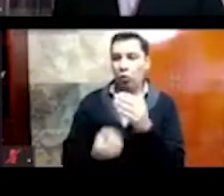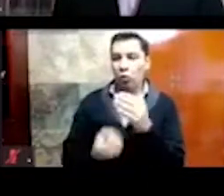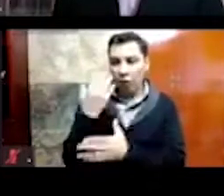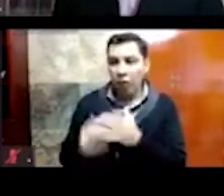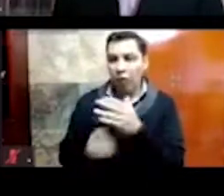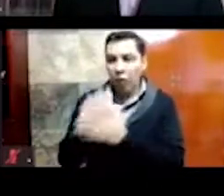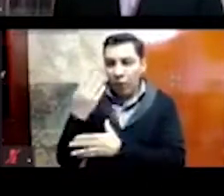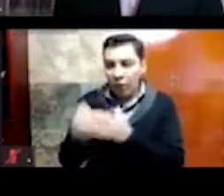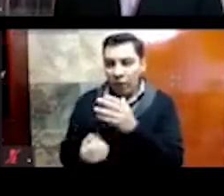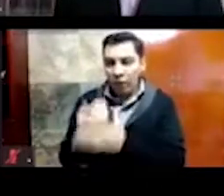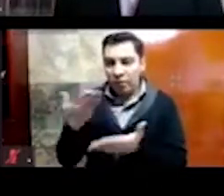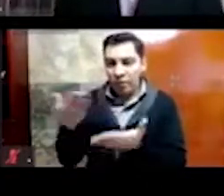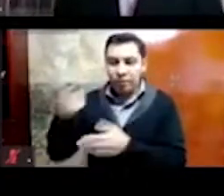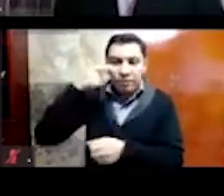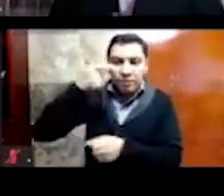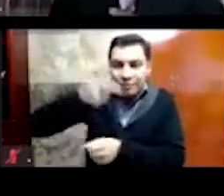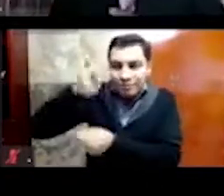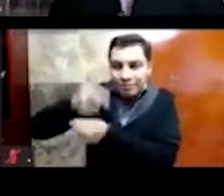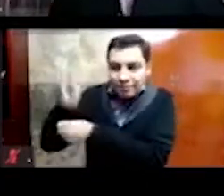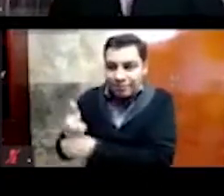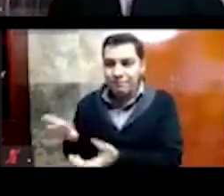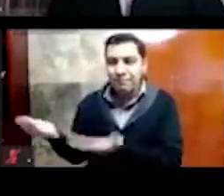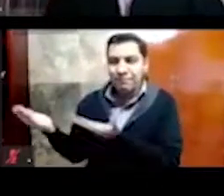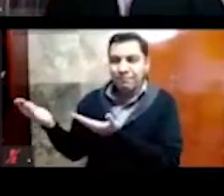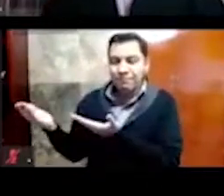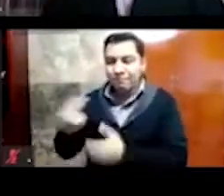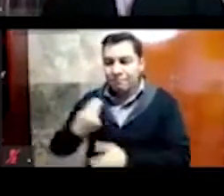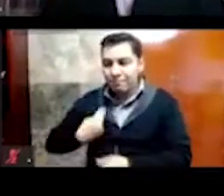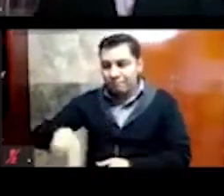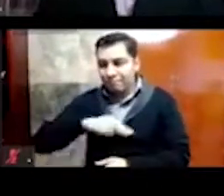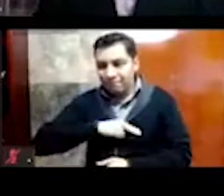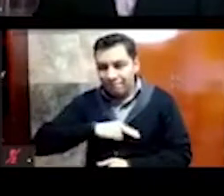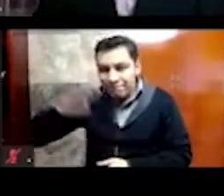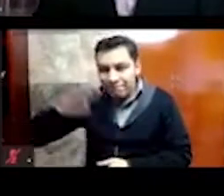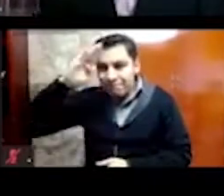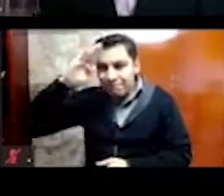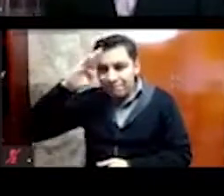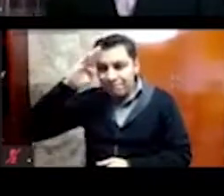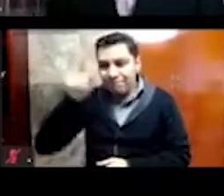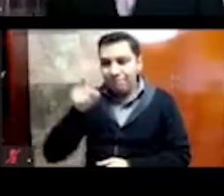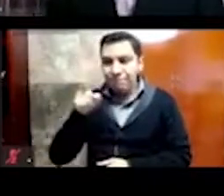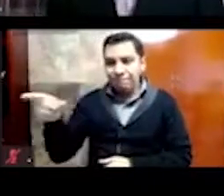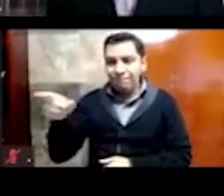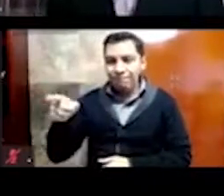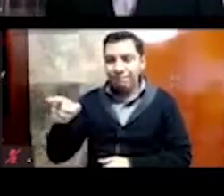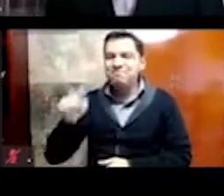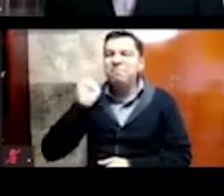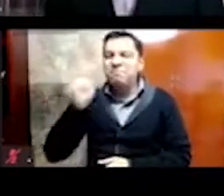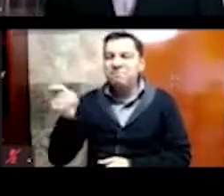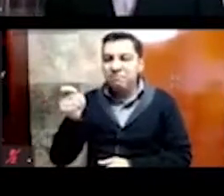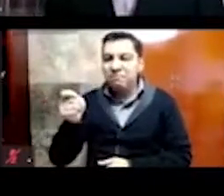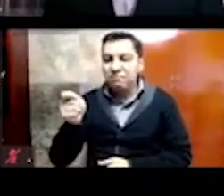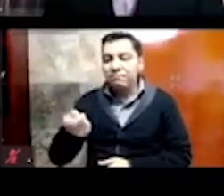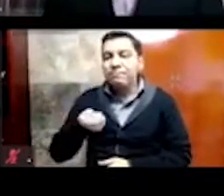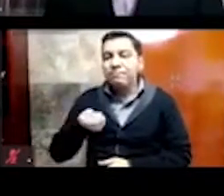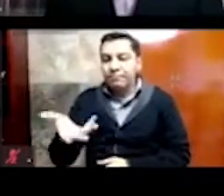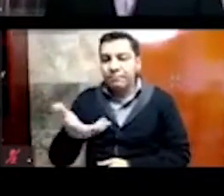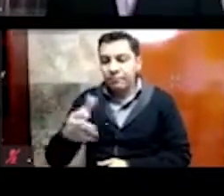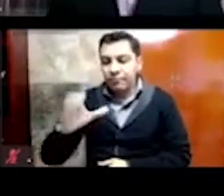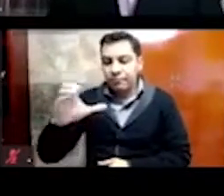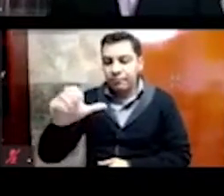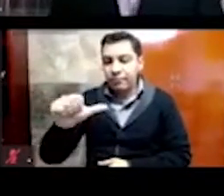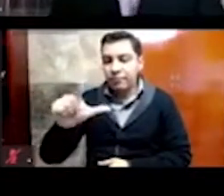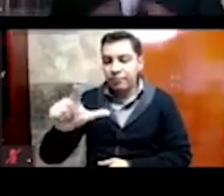hemos planteado la hipótesis de que se trata el, del Calmeca, el Calmeca, el colegio donde